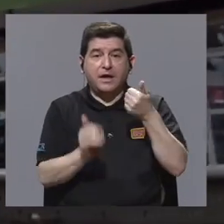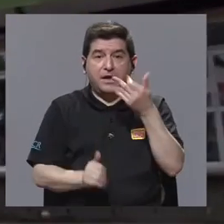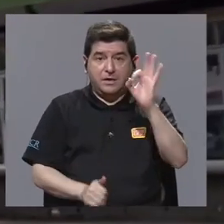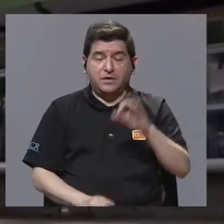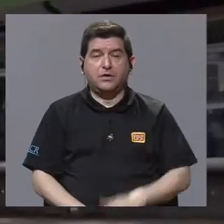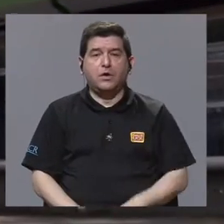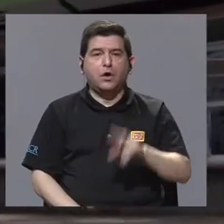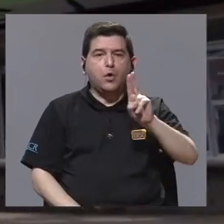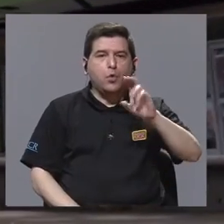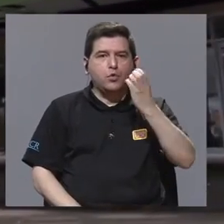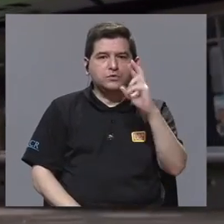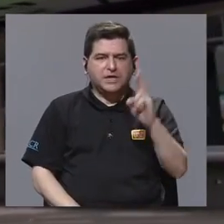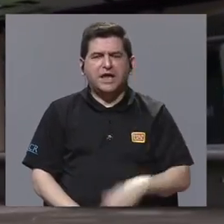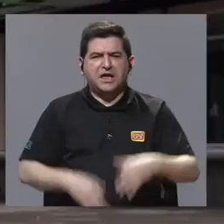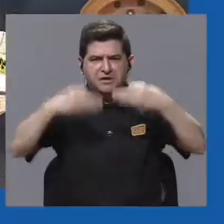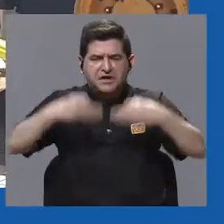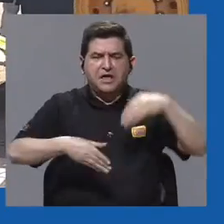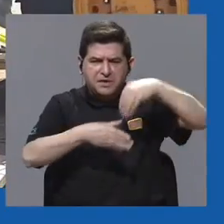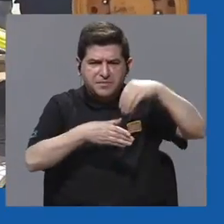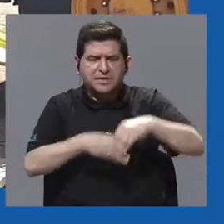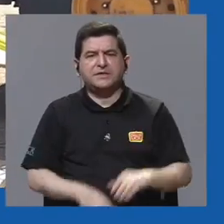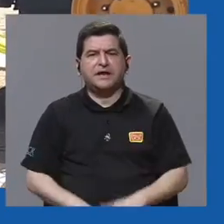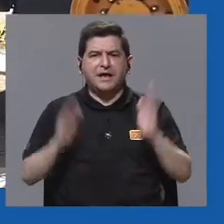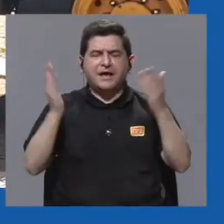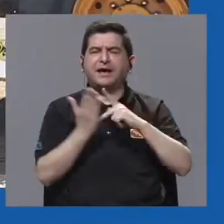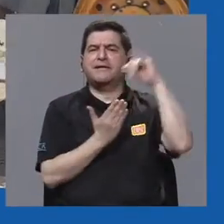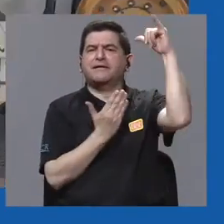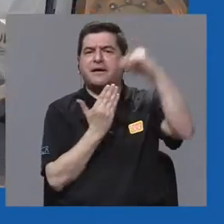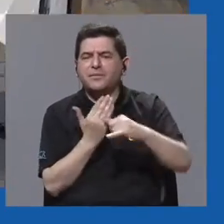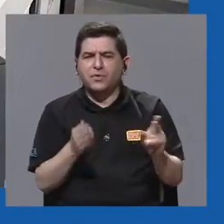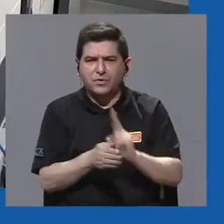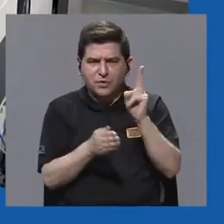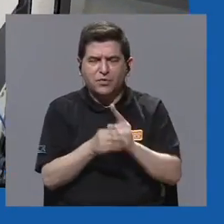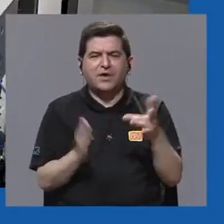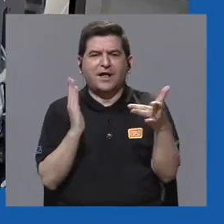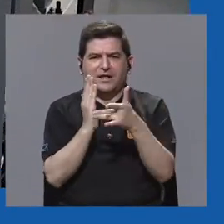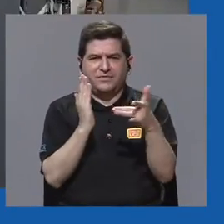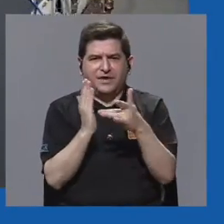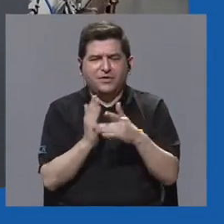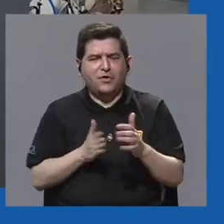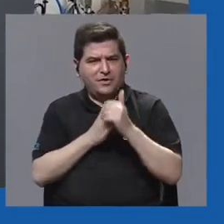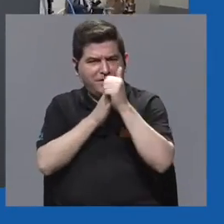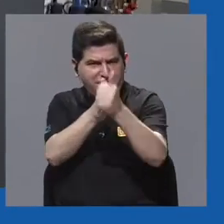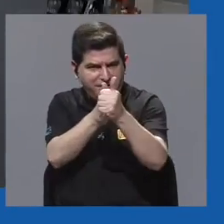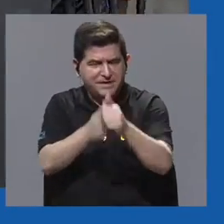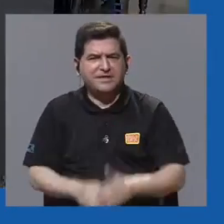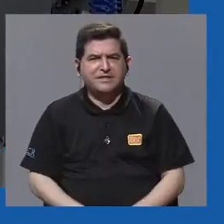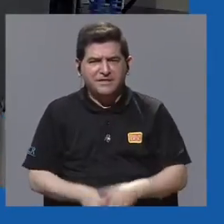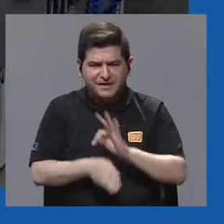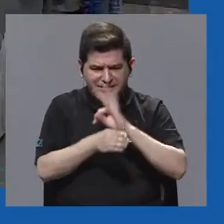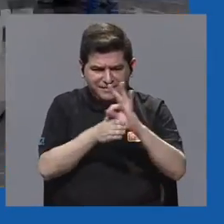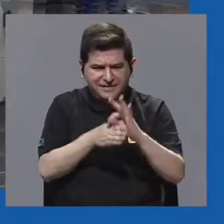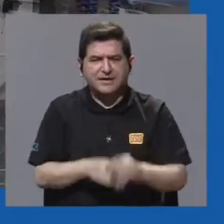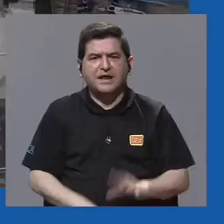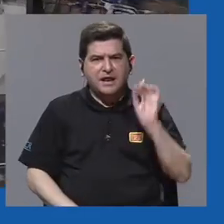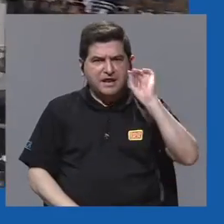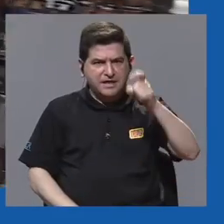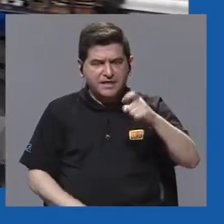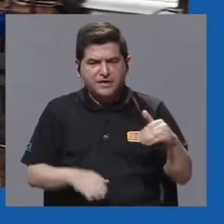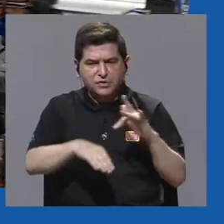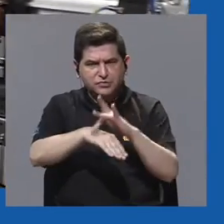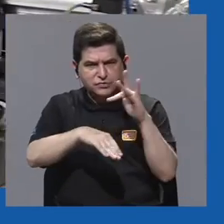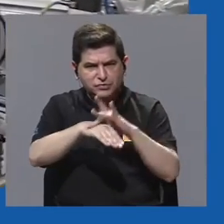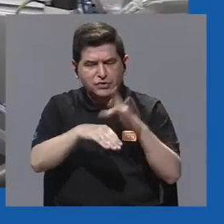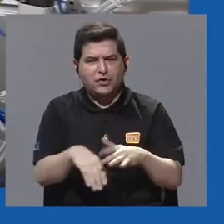la Universidad de Costa Rica decidió invertir en un megaproyecto que utiliza tecnología de vanguardia para el tratamiento y el diagnóstico